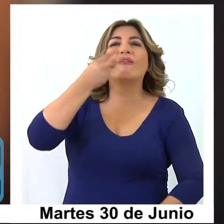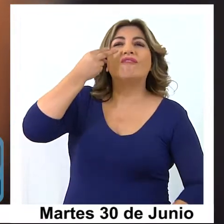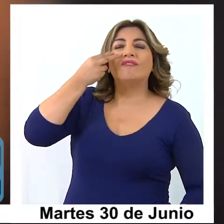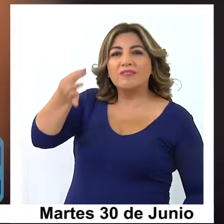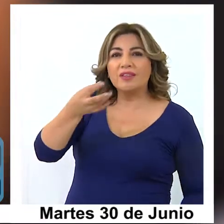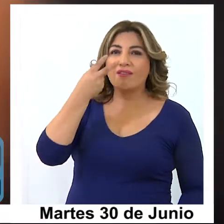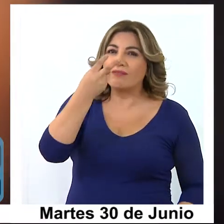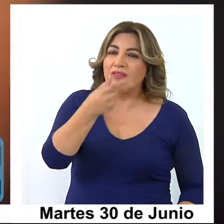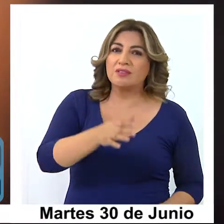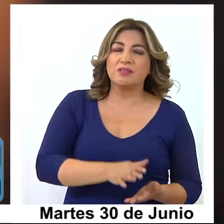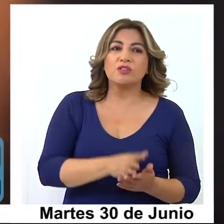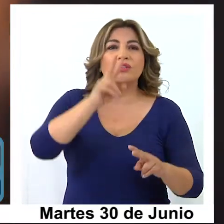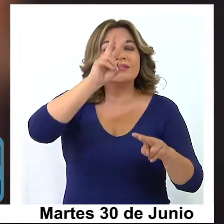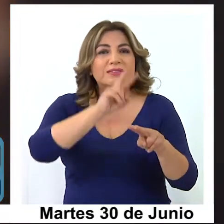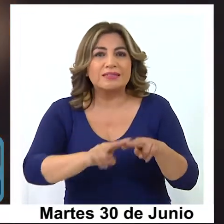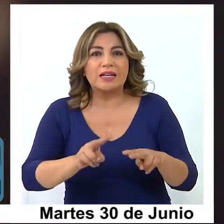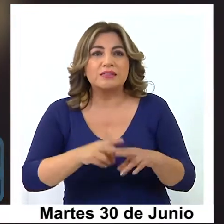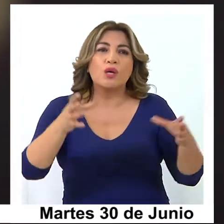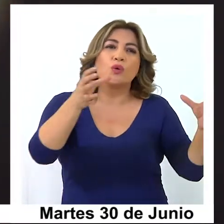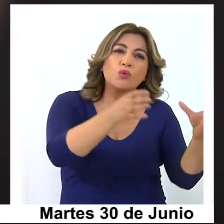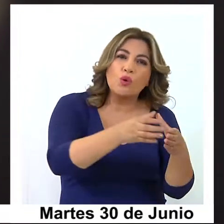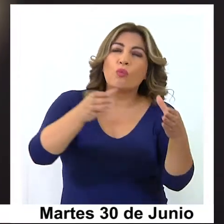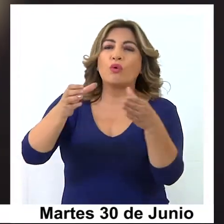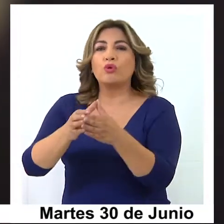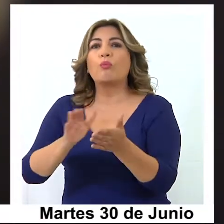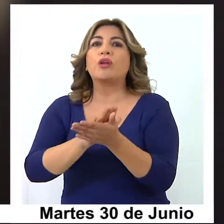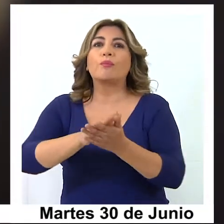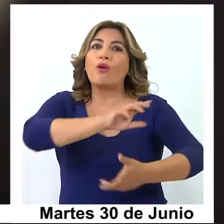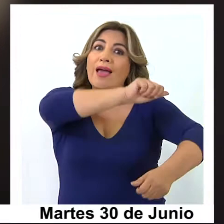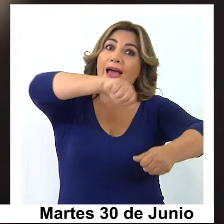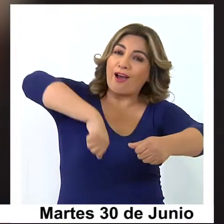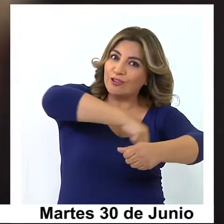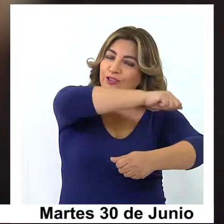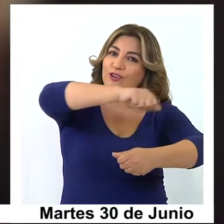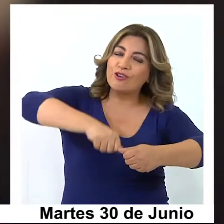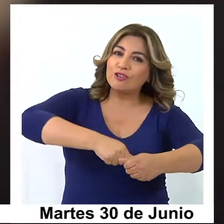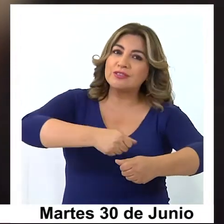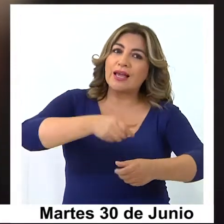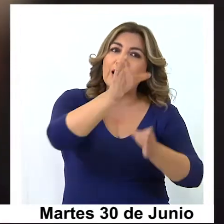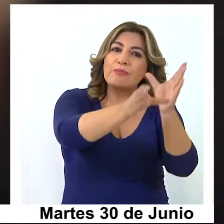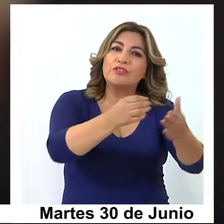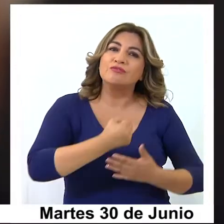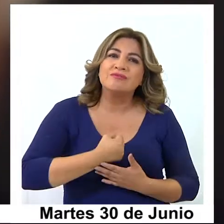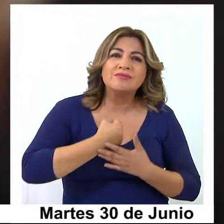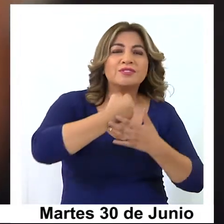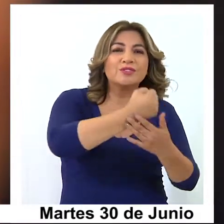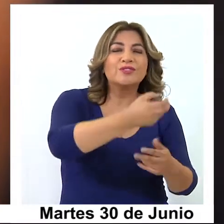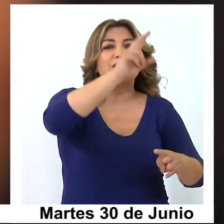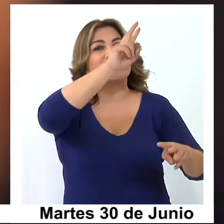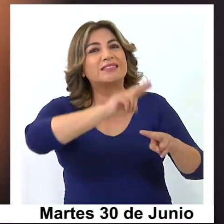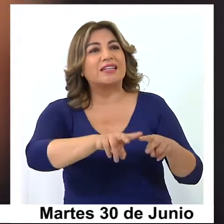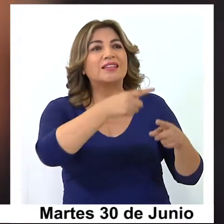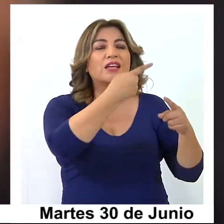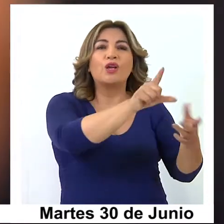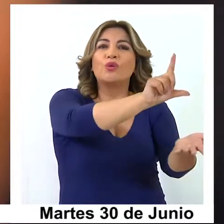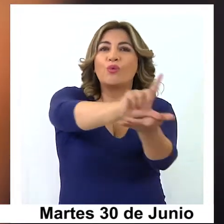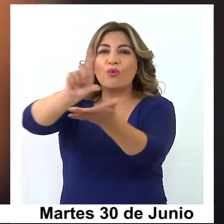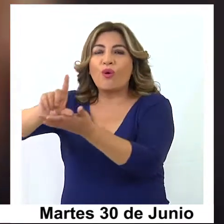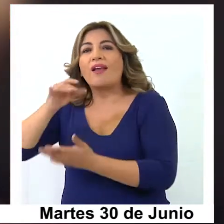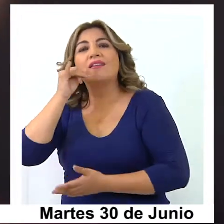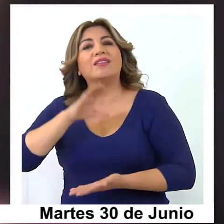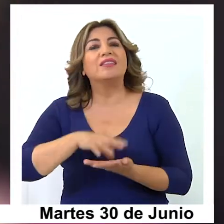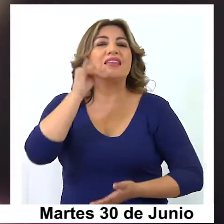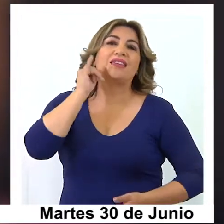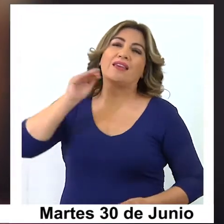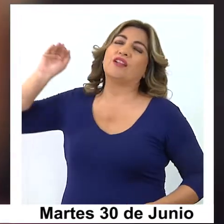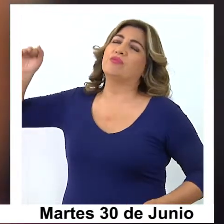formando agrupaciones, por ejemplo, para las ollas solidarias que se han ido implementando en distintos puntos de Iquique